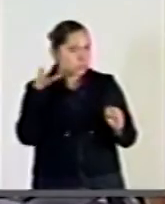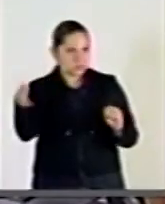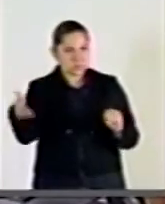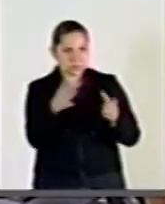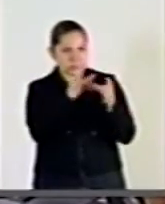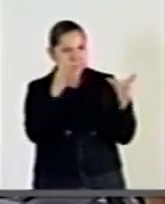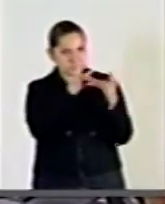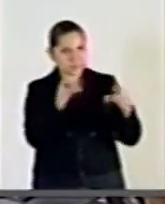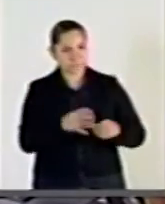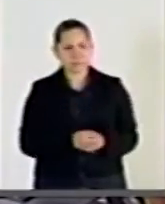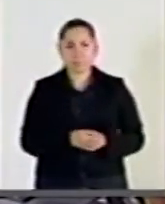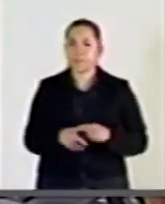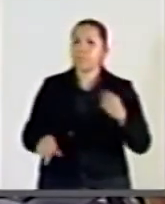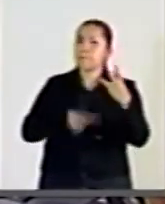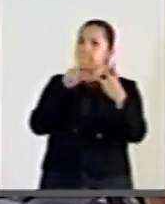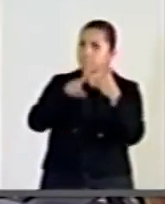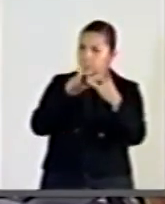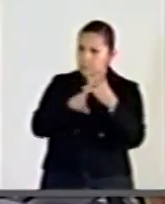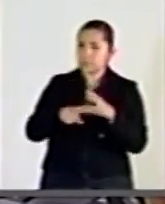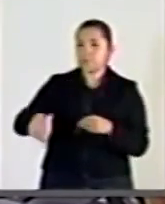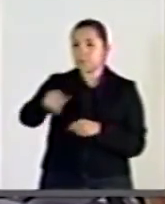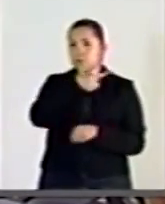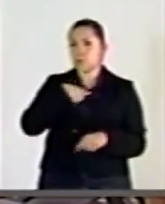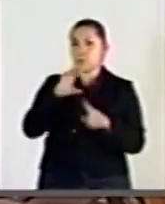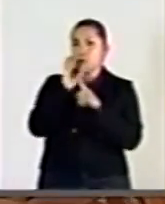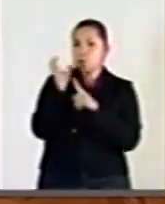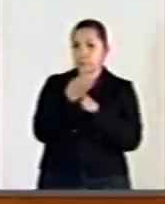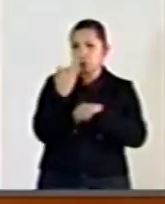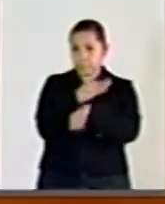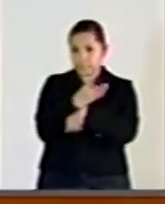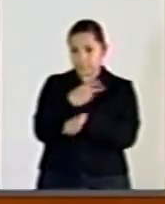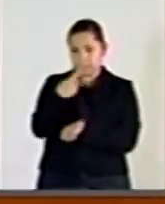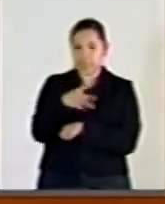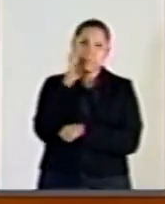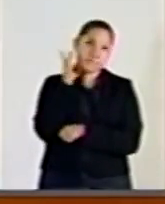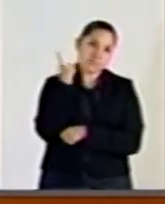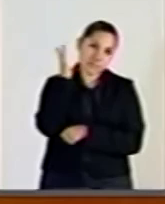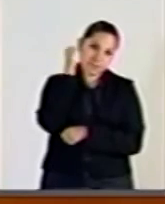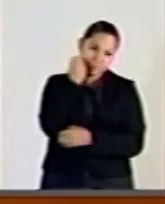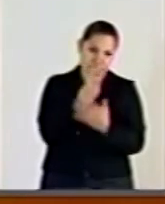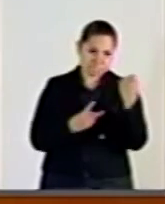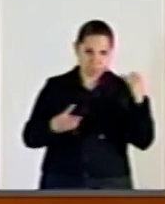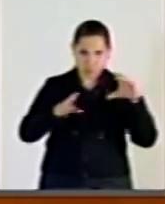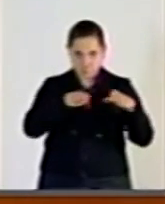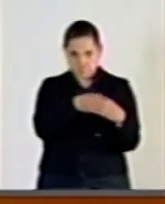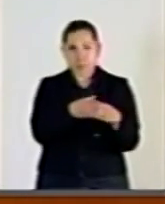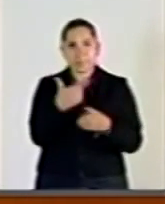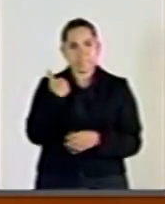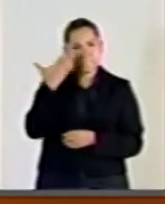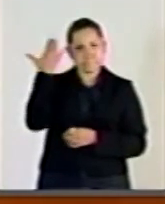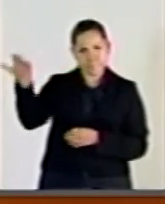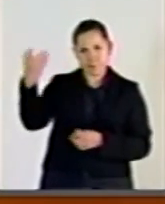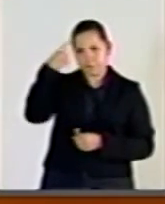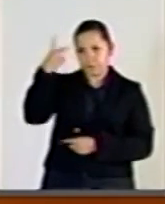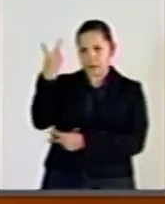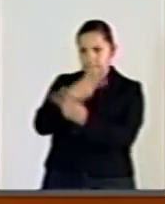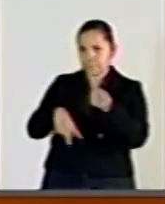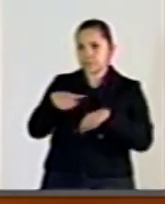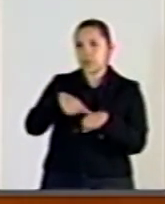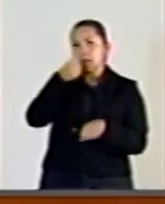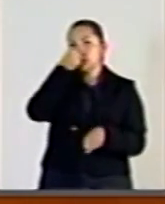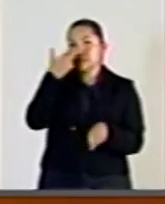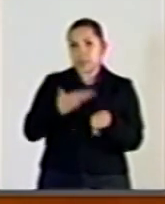Tercero, la Comisión Permanente del Honorable Congreso de la Unión cita comparecer a los titulares de las Secretarías de Gobernación